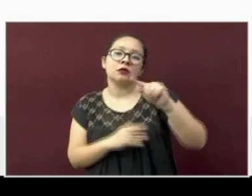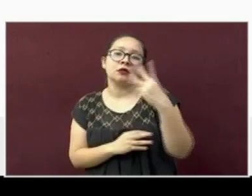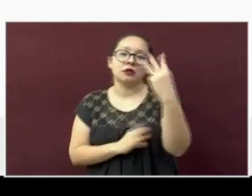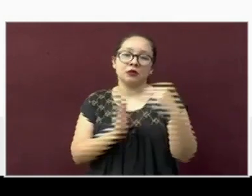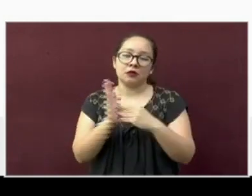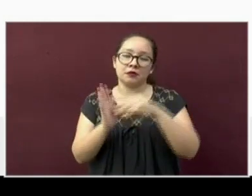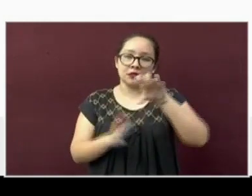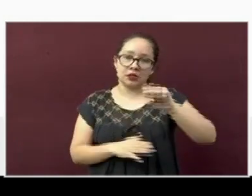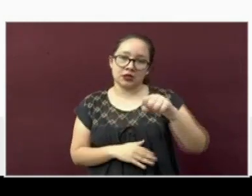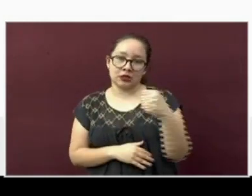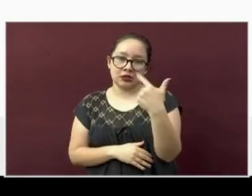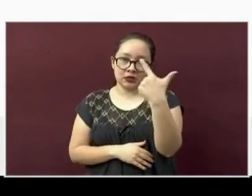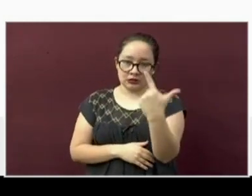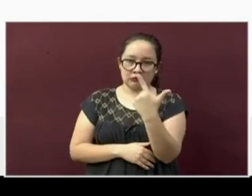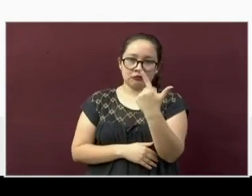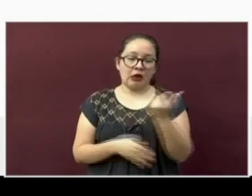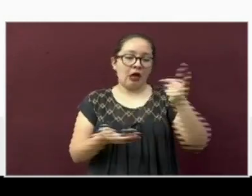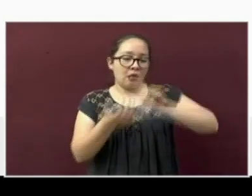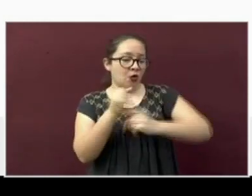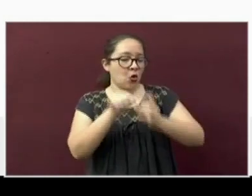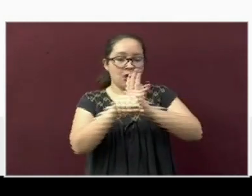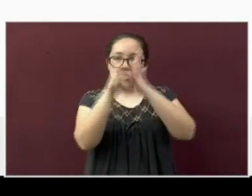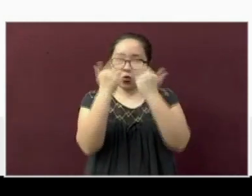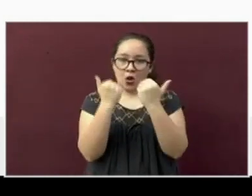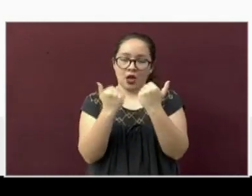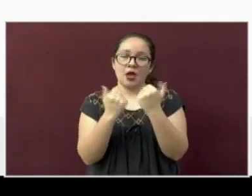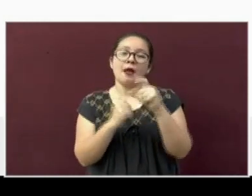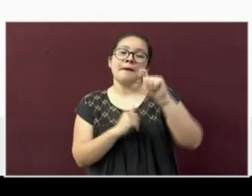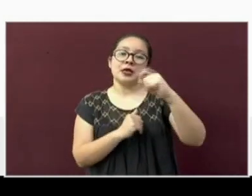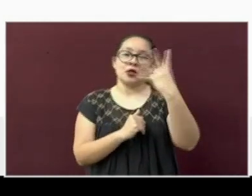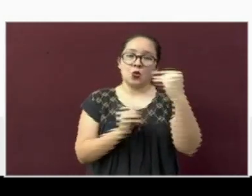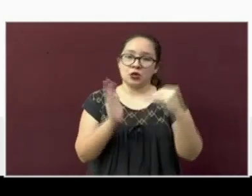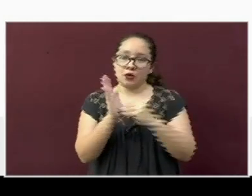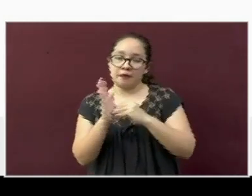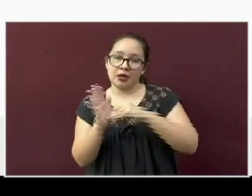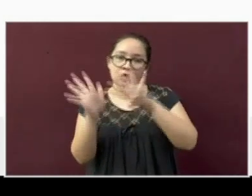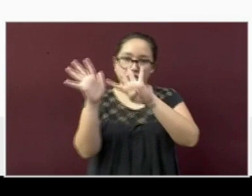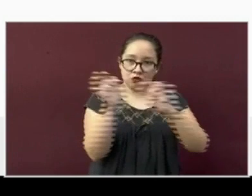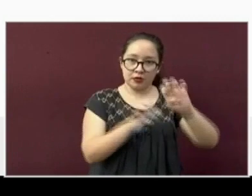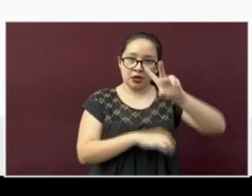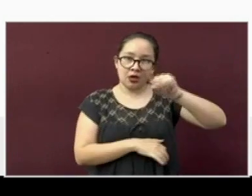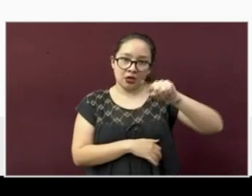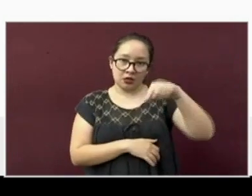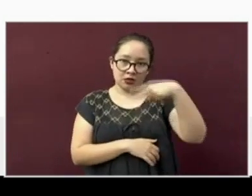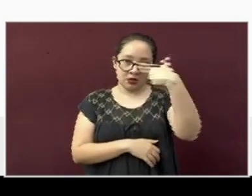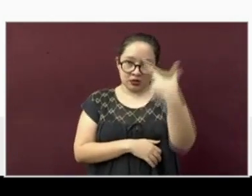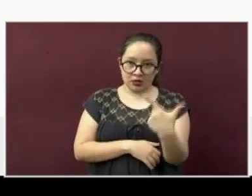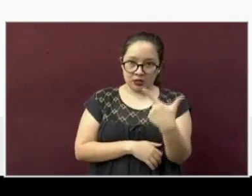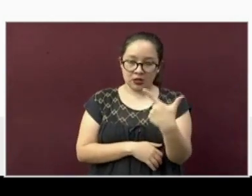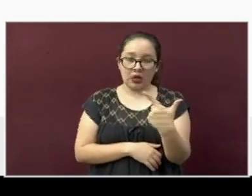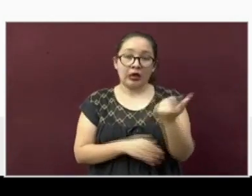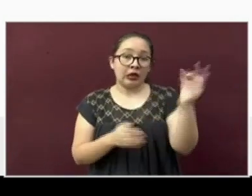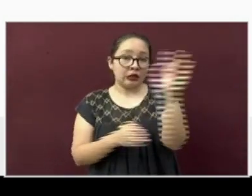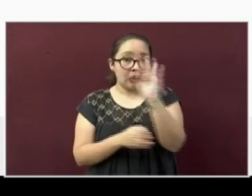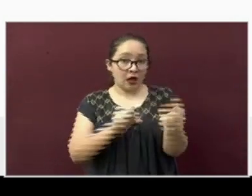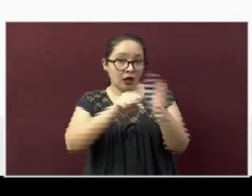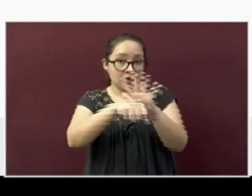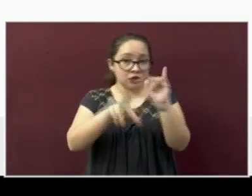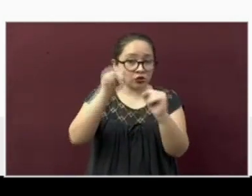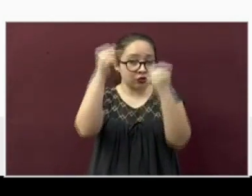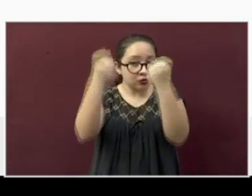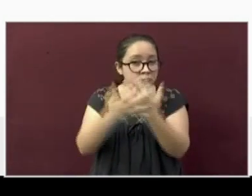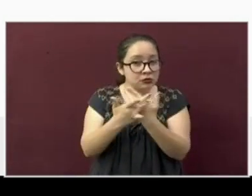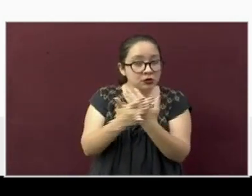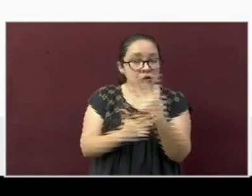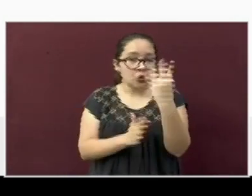mil sesenta y siete. Con resultado negativo, los veinticuatro mil novecientos setenta y siete. Sospechosos, nueve